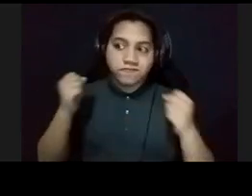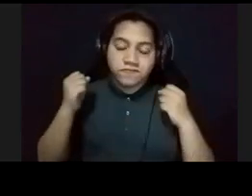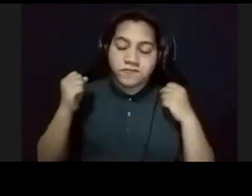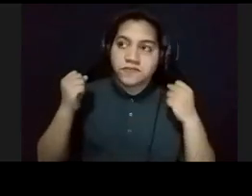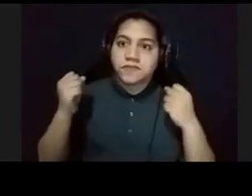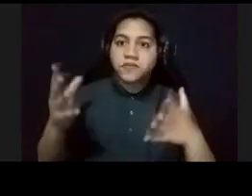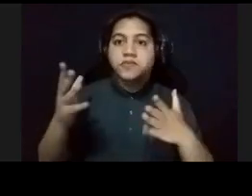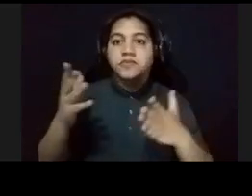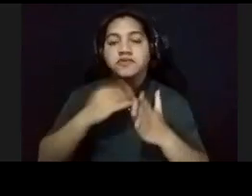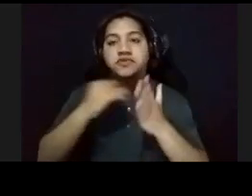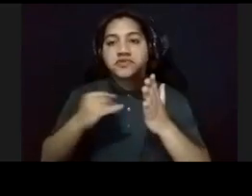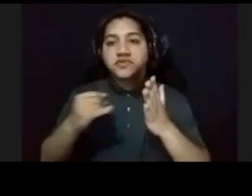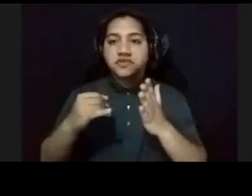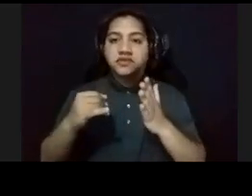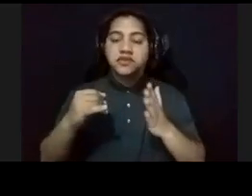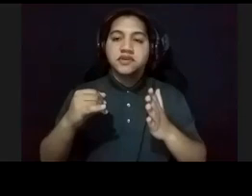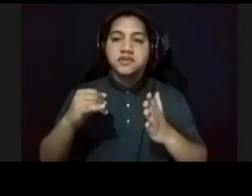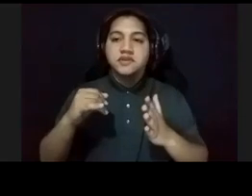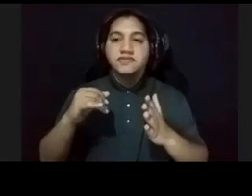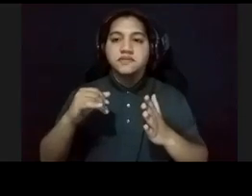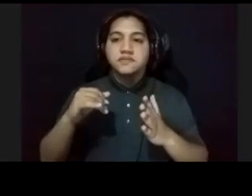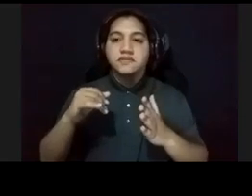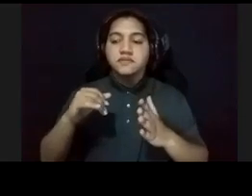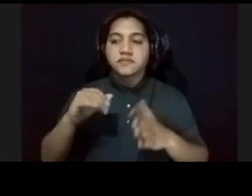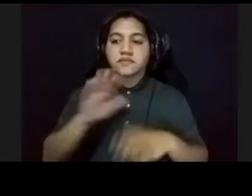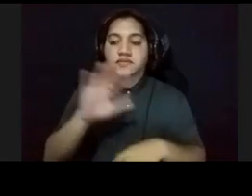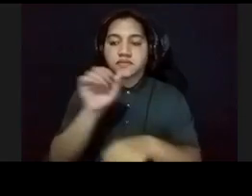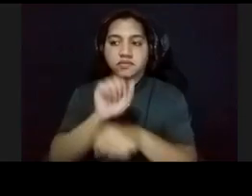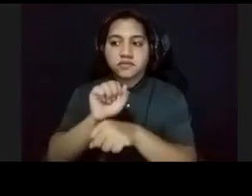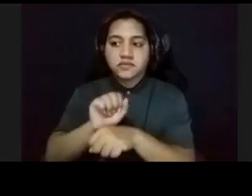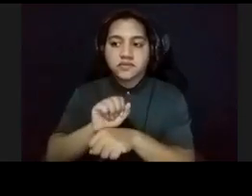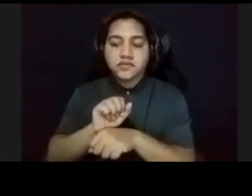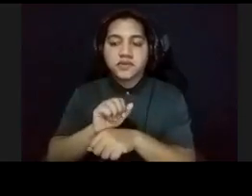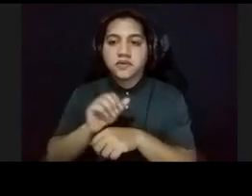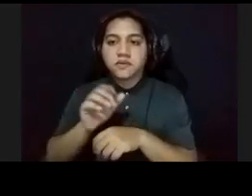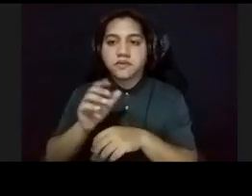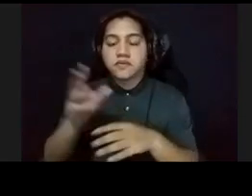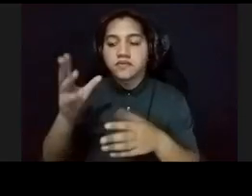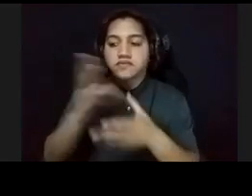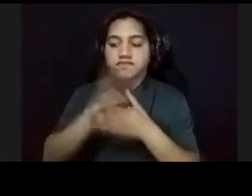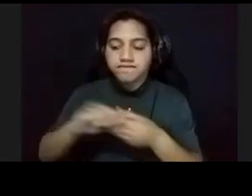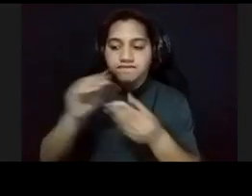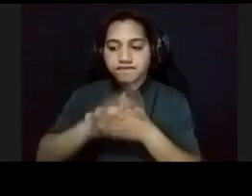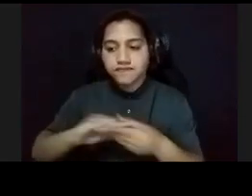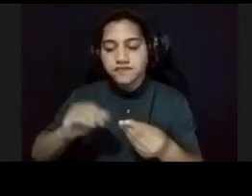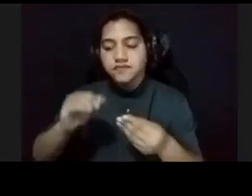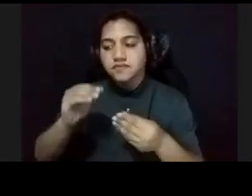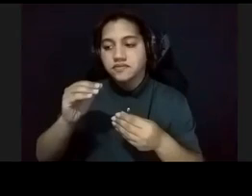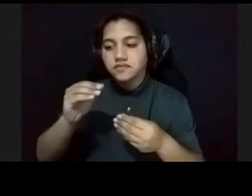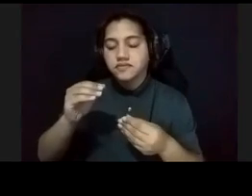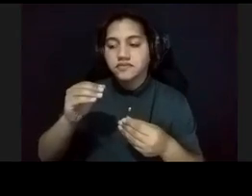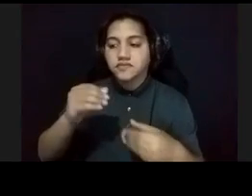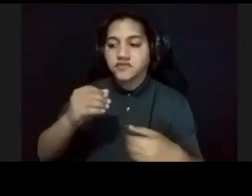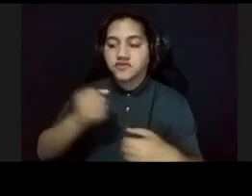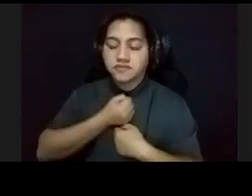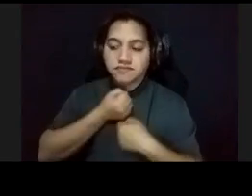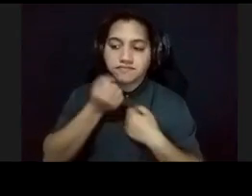artistas, que no, que tienen, en sus obras, una lectura, un mensaje, un discurso, como los presentó,